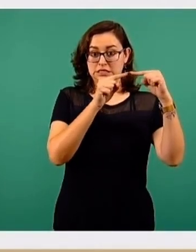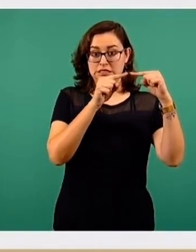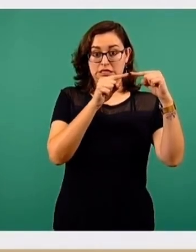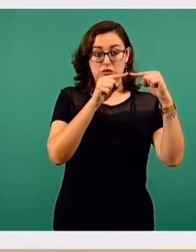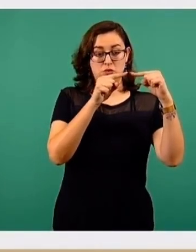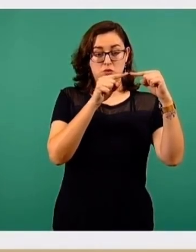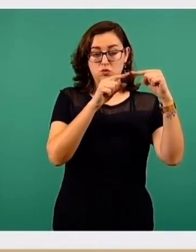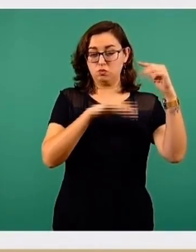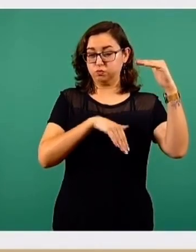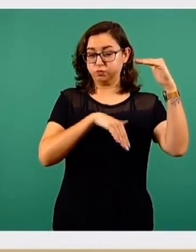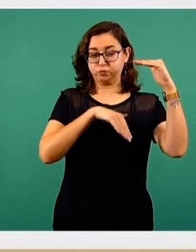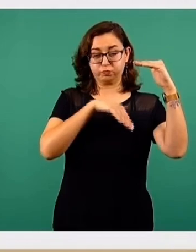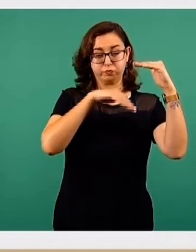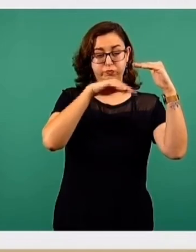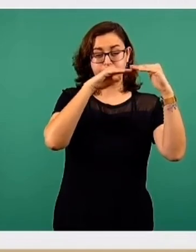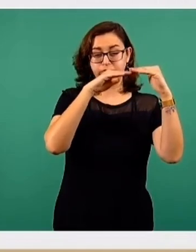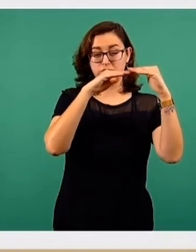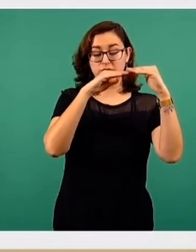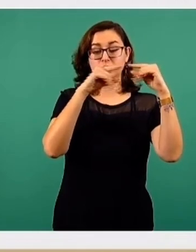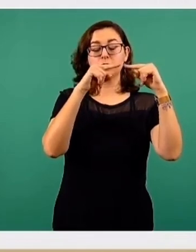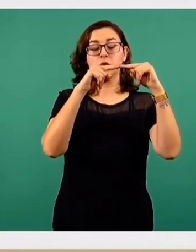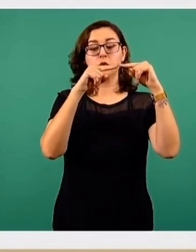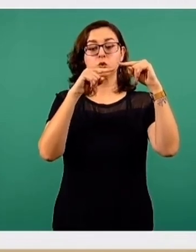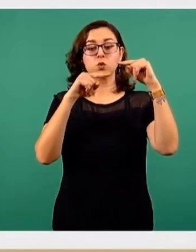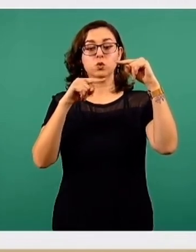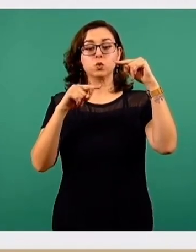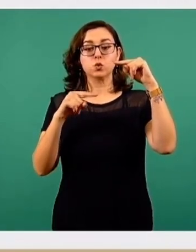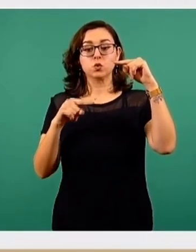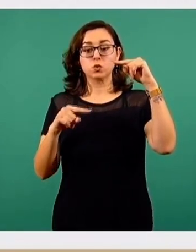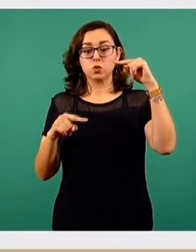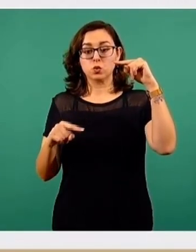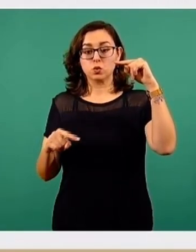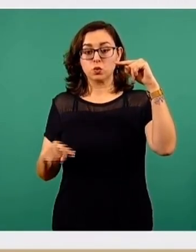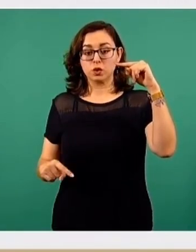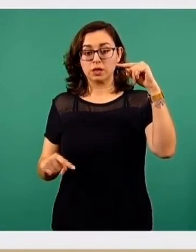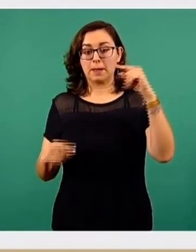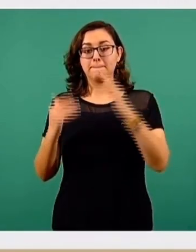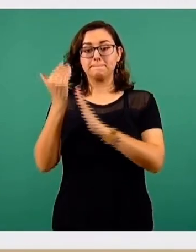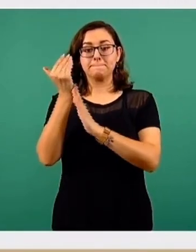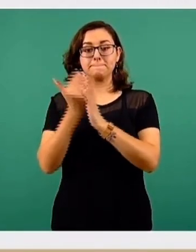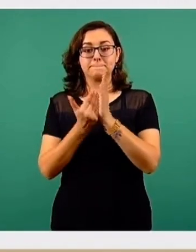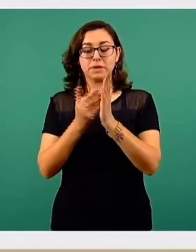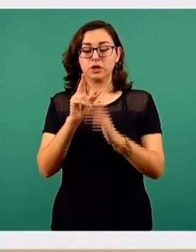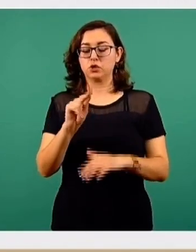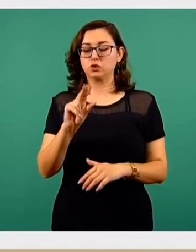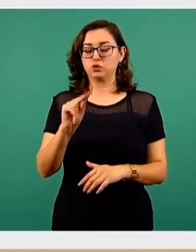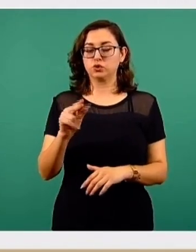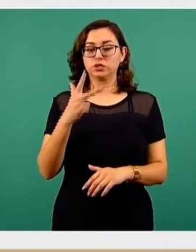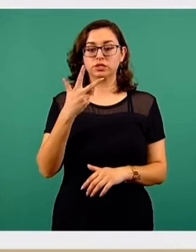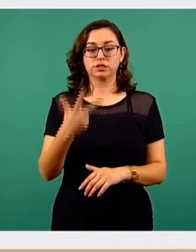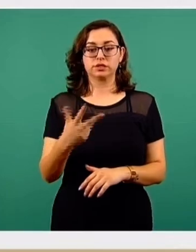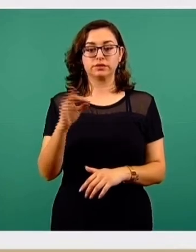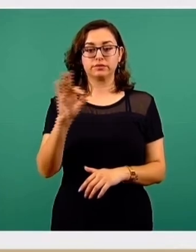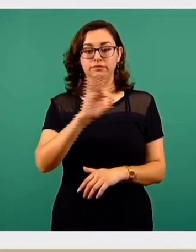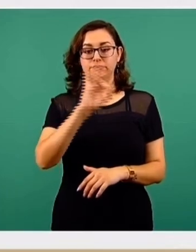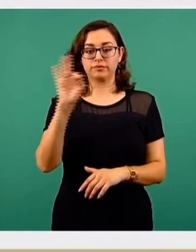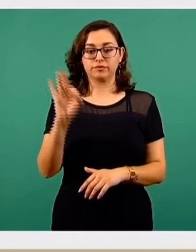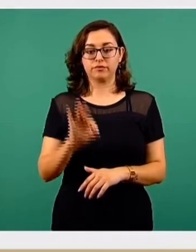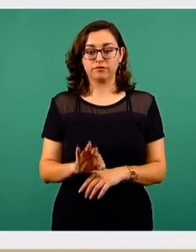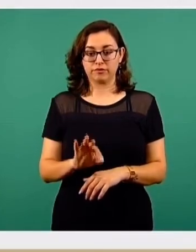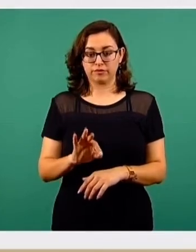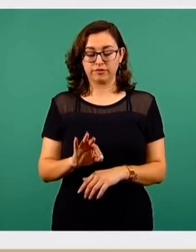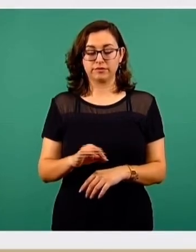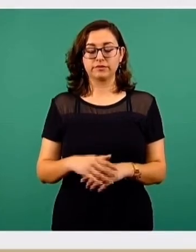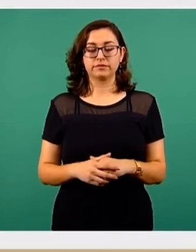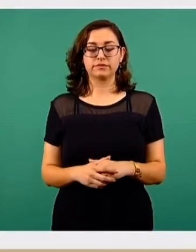año hasta el día de hoy. Tenemos una reducción del 88 por ciento de ocupación, de número